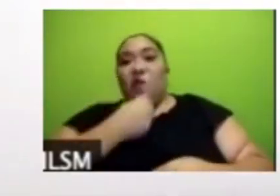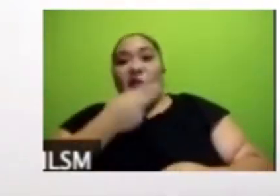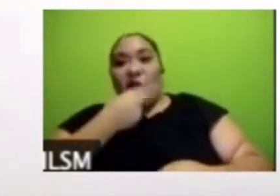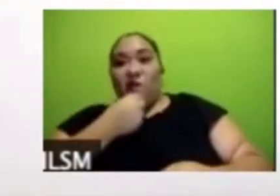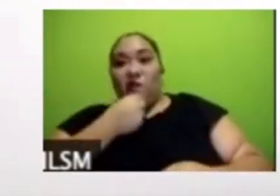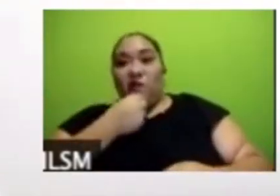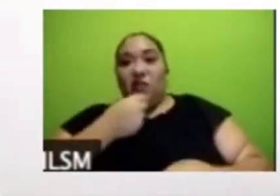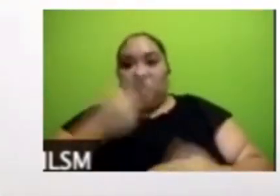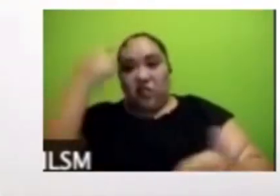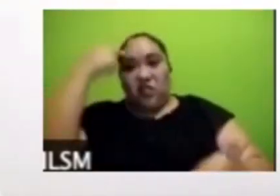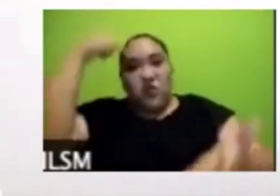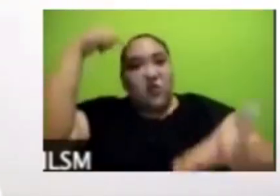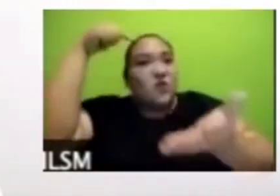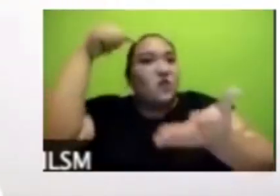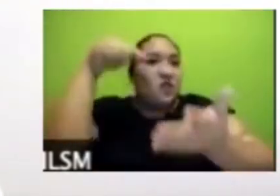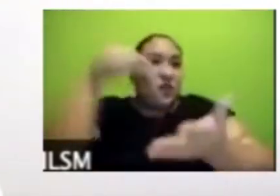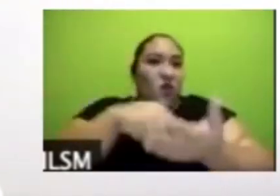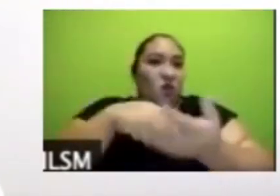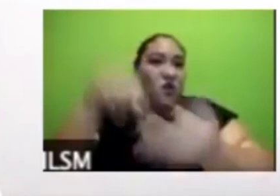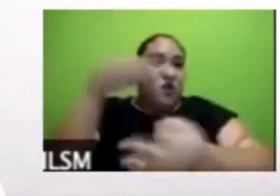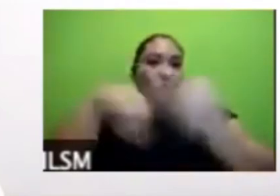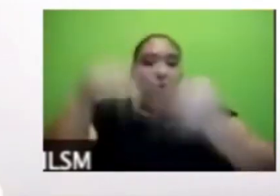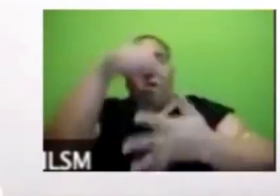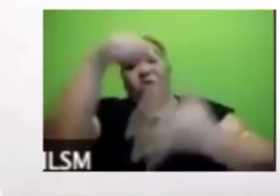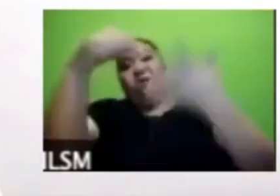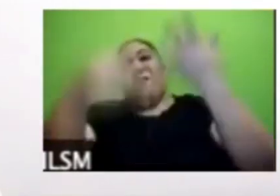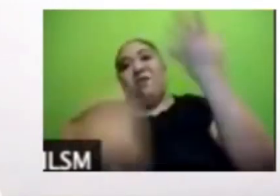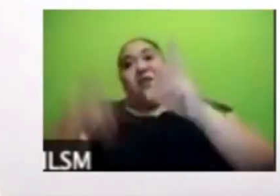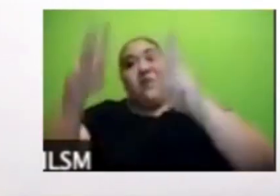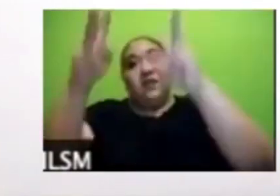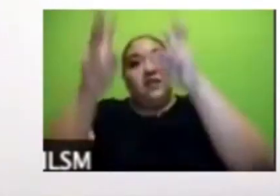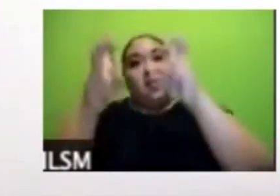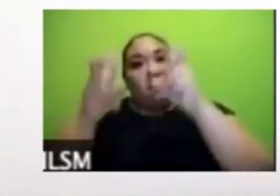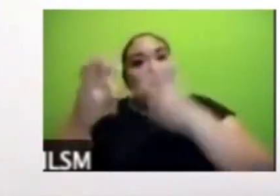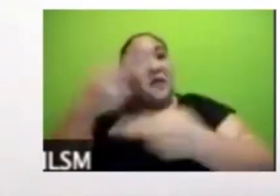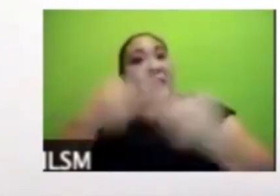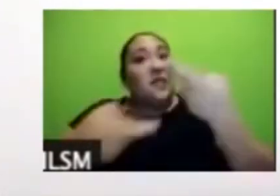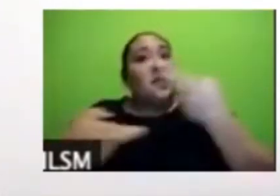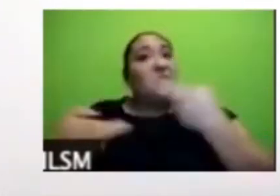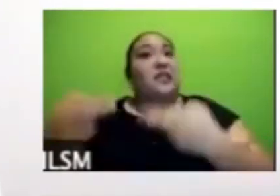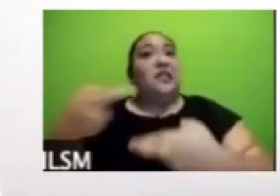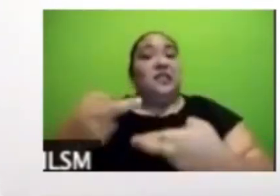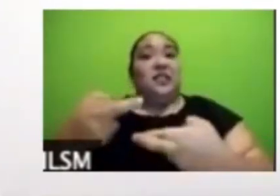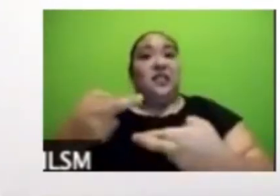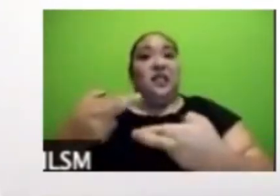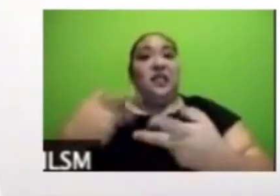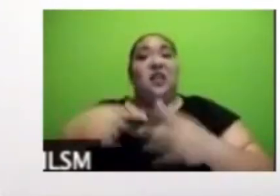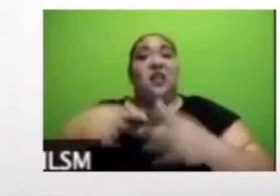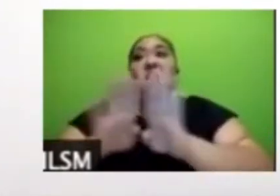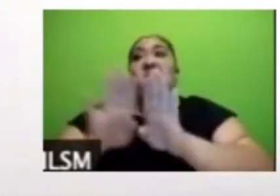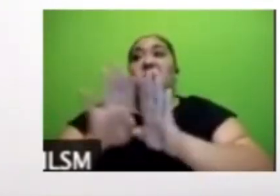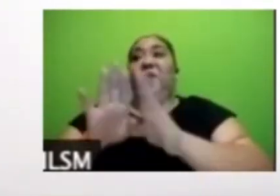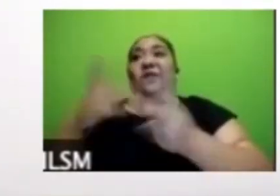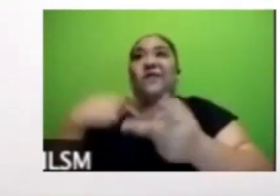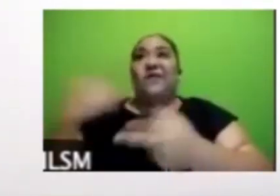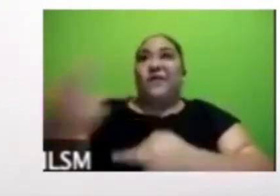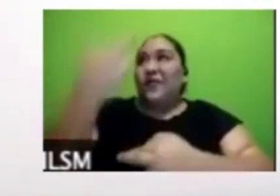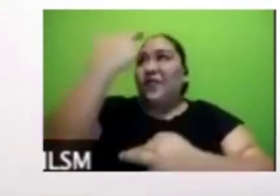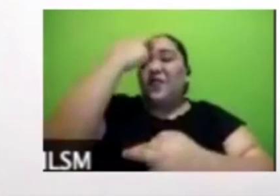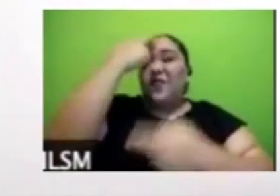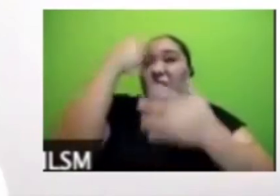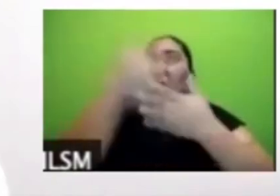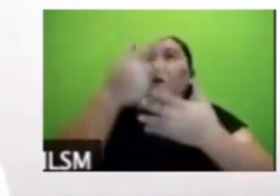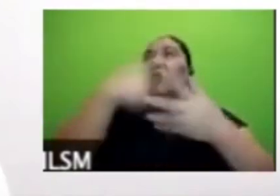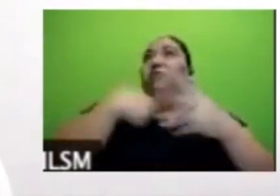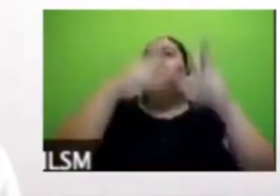temprano porque están ahí en la sociedad y nos están formando pautas importantes de cómo la gente se conduce y cómo vamos a regresar. Entonces